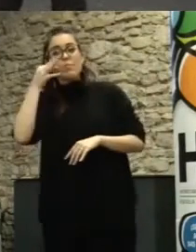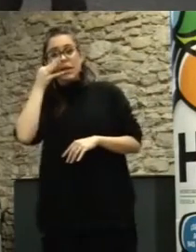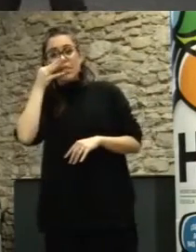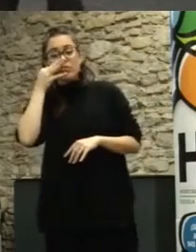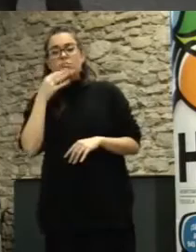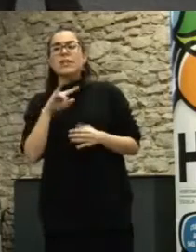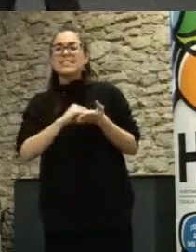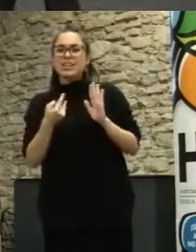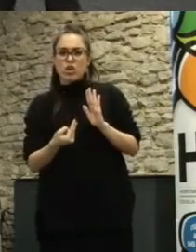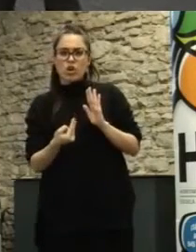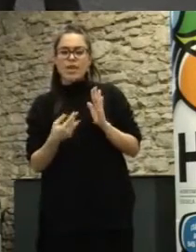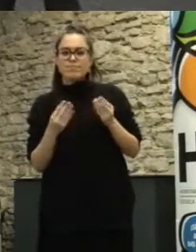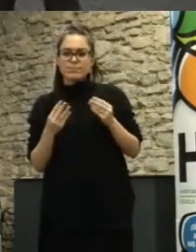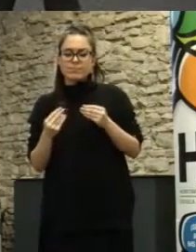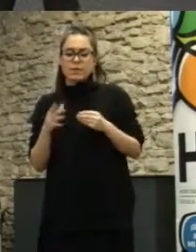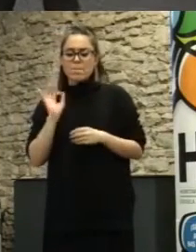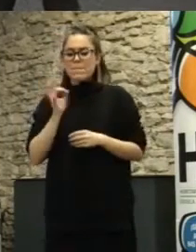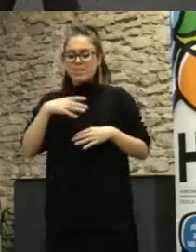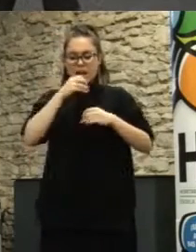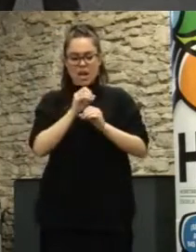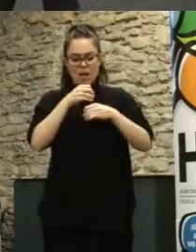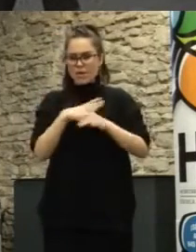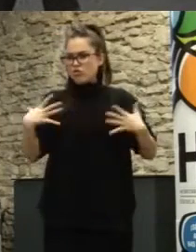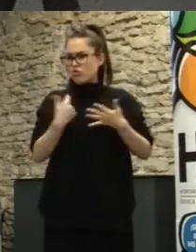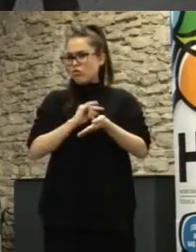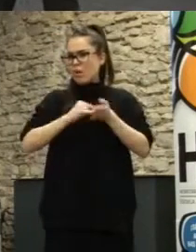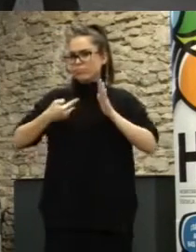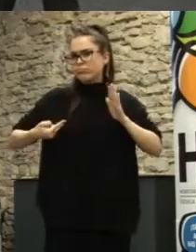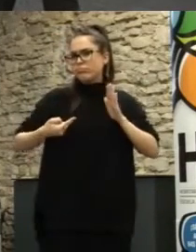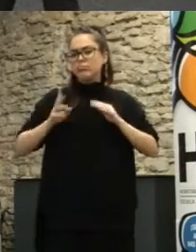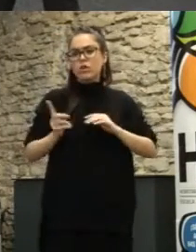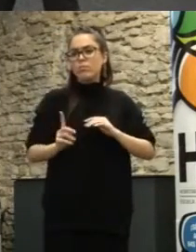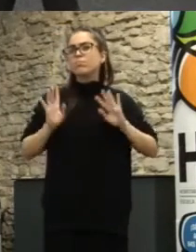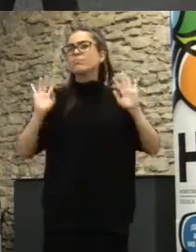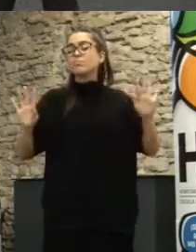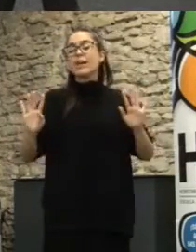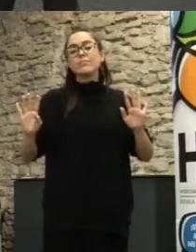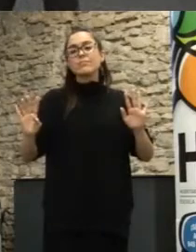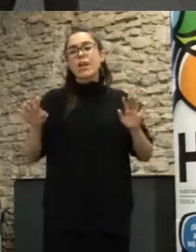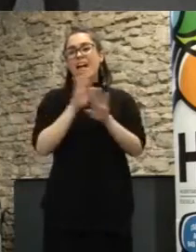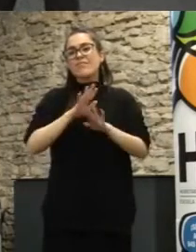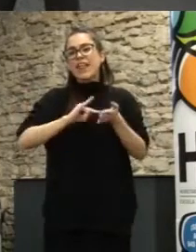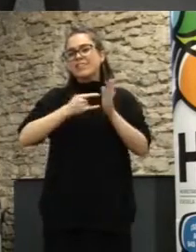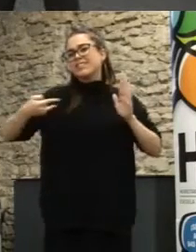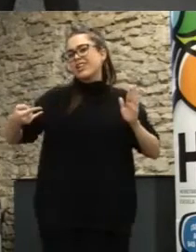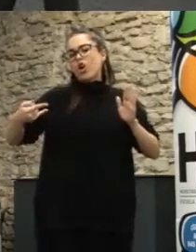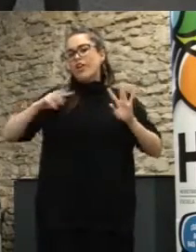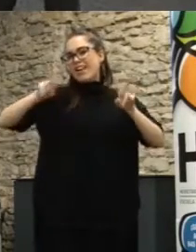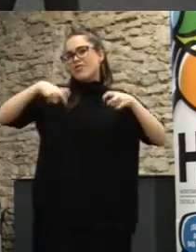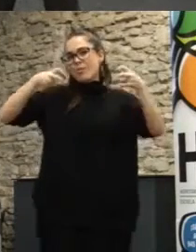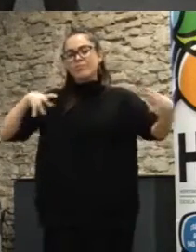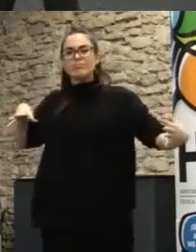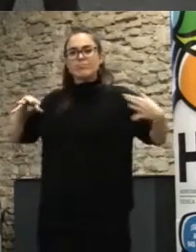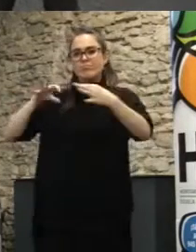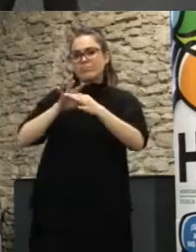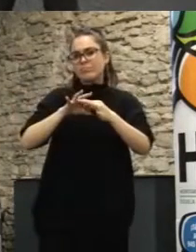es verdad que no todos los proyectos de los laboratorios son tecnológicos pero sí es verdad que la tecnología a nivel de innovación dentro de las administraciones